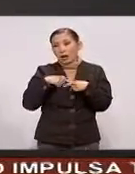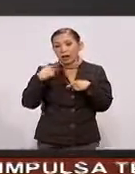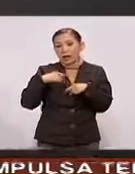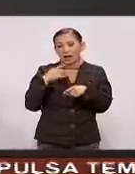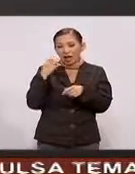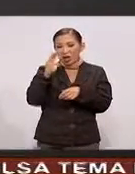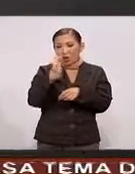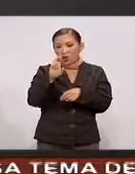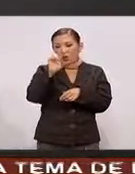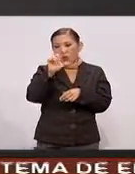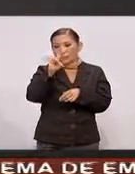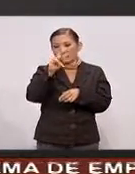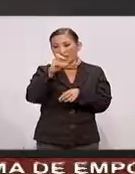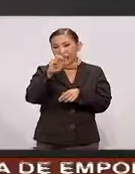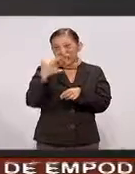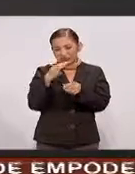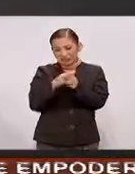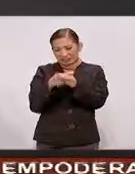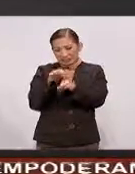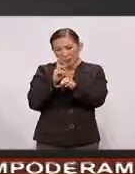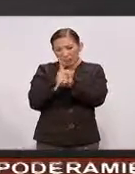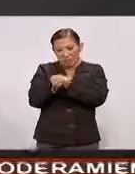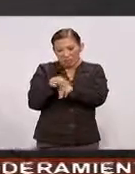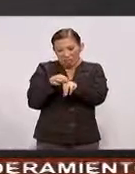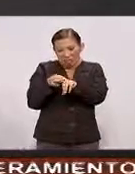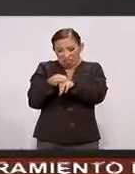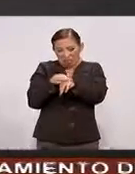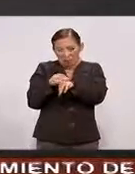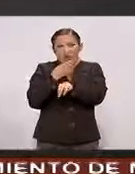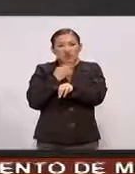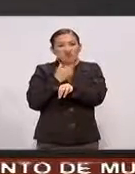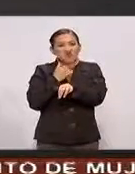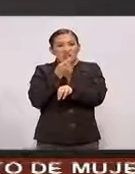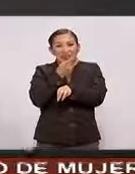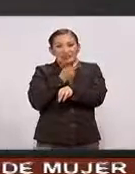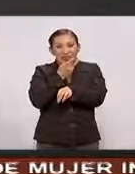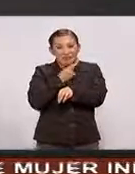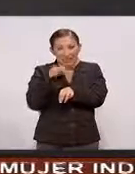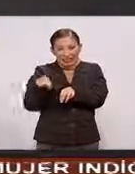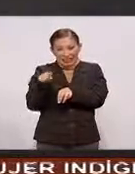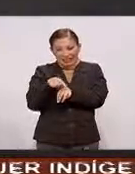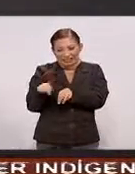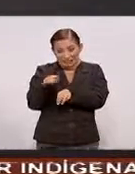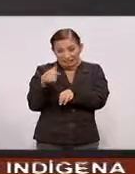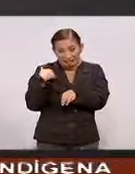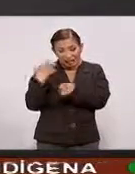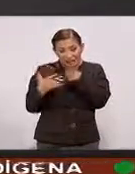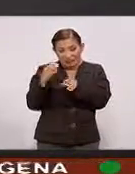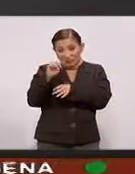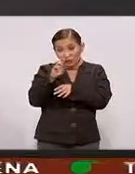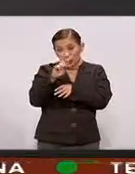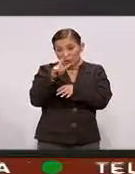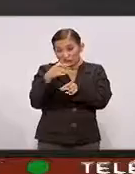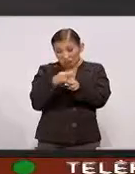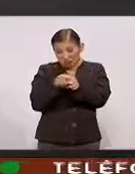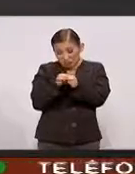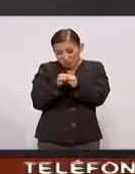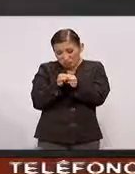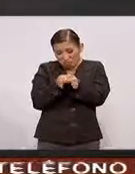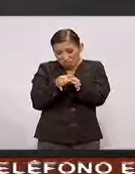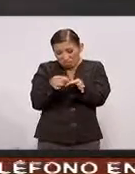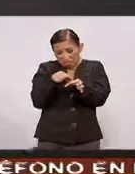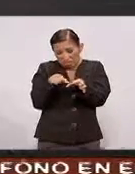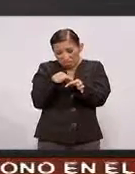úlceras Que son hechas Por Bueno Que se complican Por la diabetes Que Muchas veces Una úlcera Puede llegar A tener